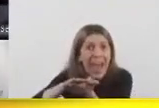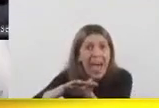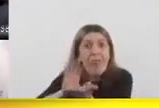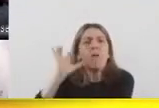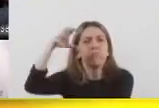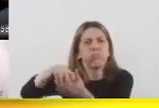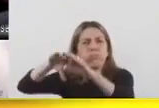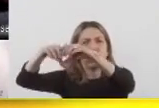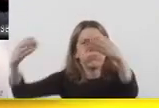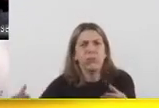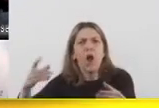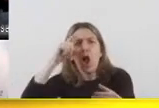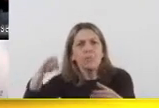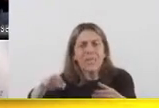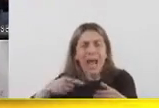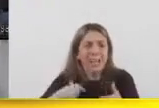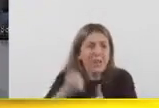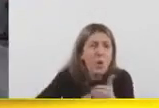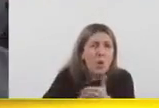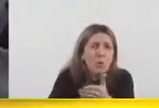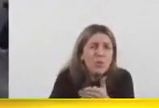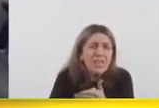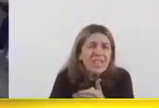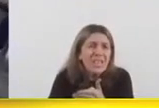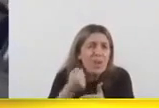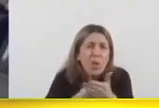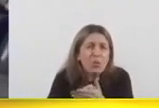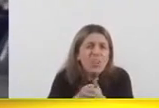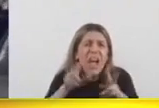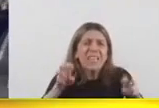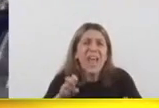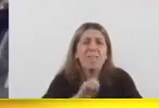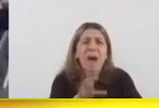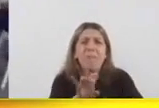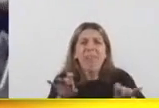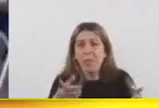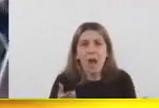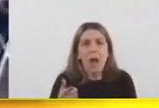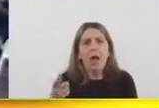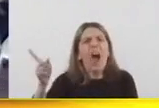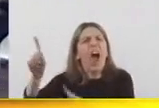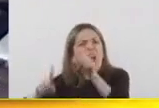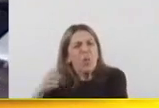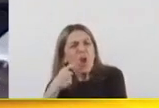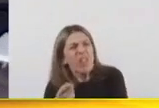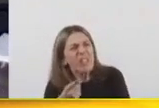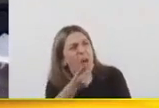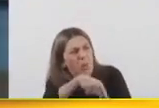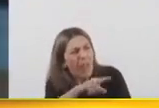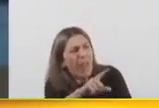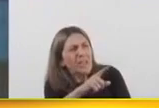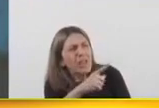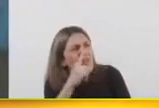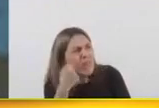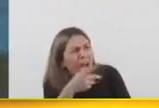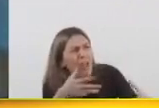Enfrentábamos algo tremendo, que era una pandemia. Yo por ahí escucho decir, no tenían un plan para la pandemia. Alguien tenía un plan para la pandemia en el